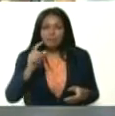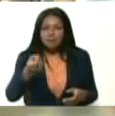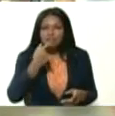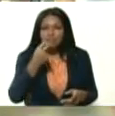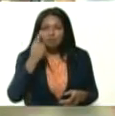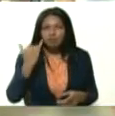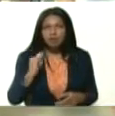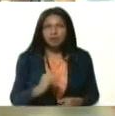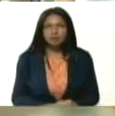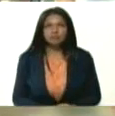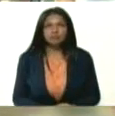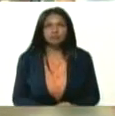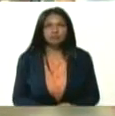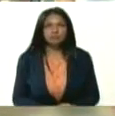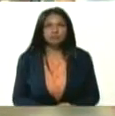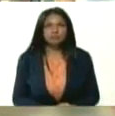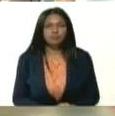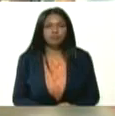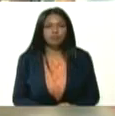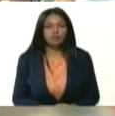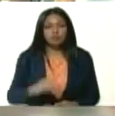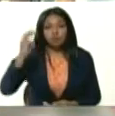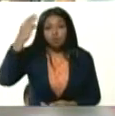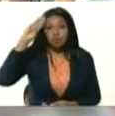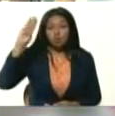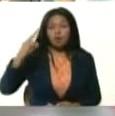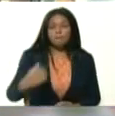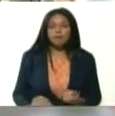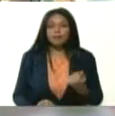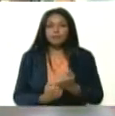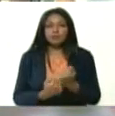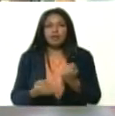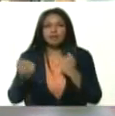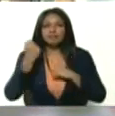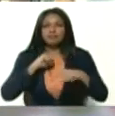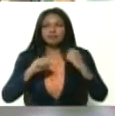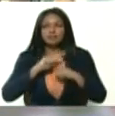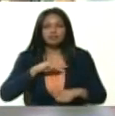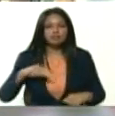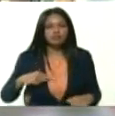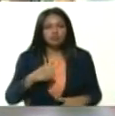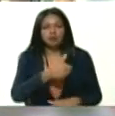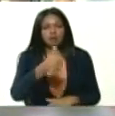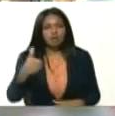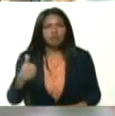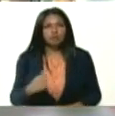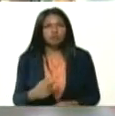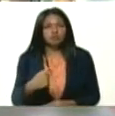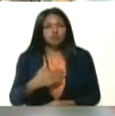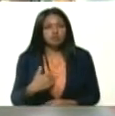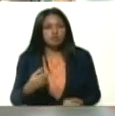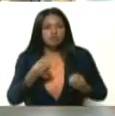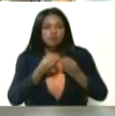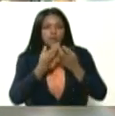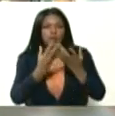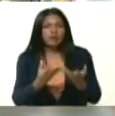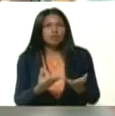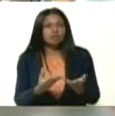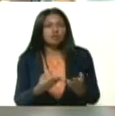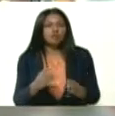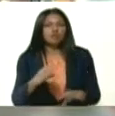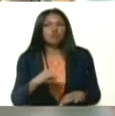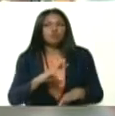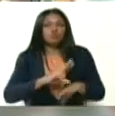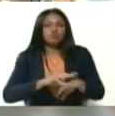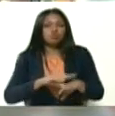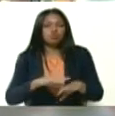sublingual homeopático que ha lanzado Cuba para reforzar las defensas. Yo quiero que me comenten, doctora Alvarado,